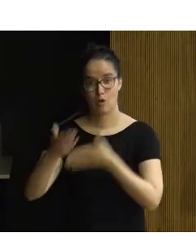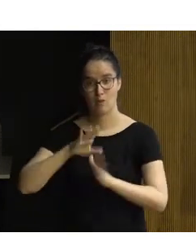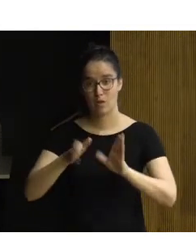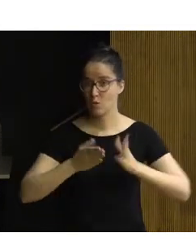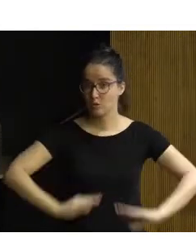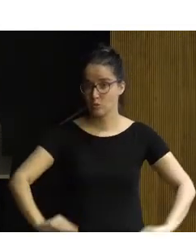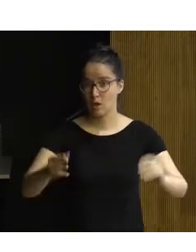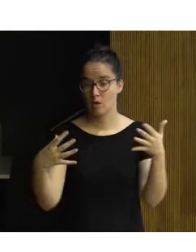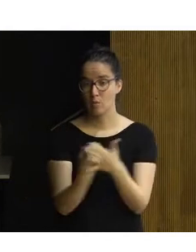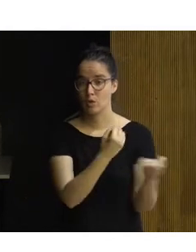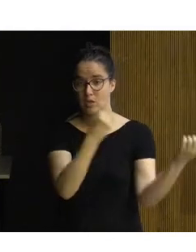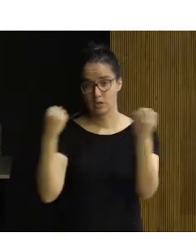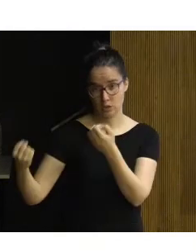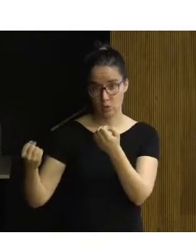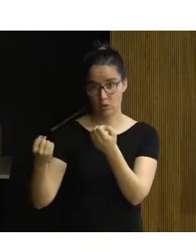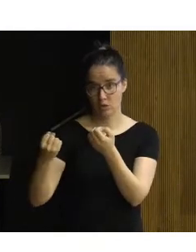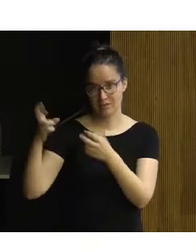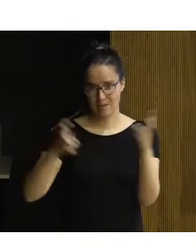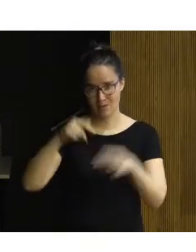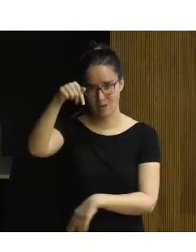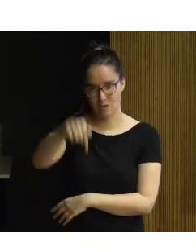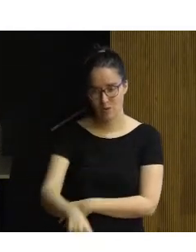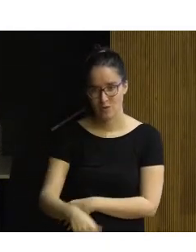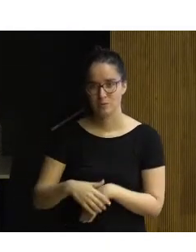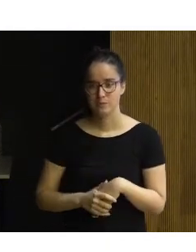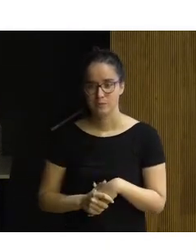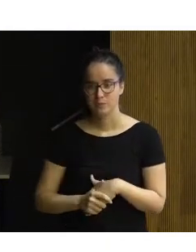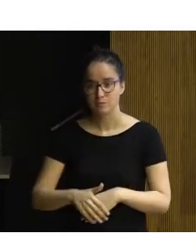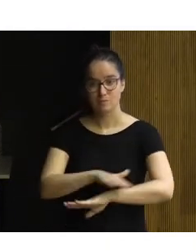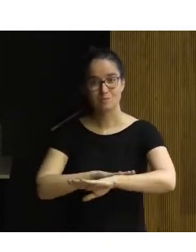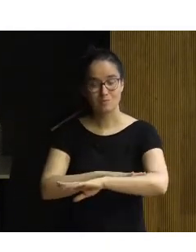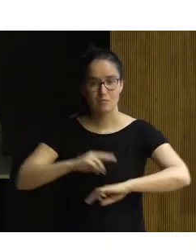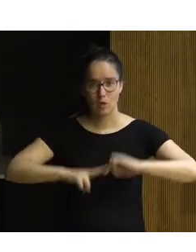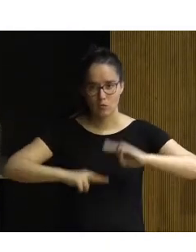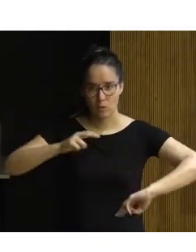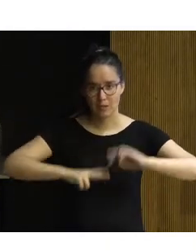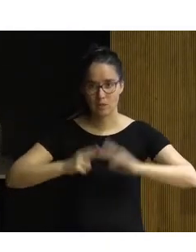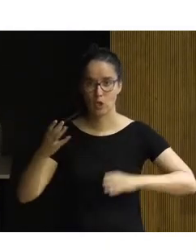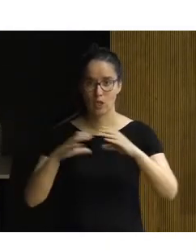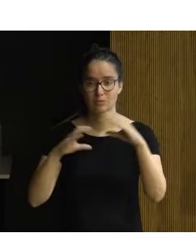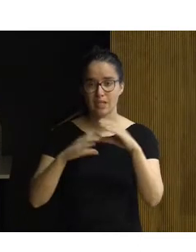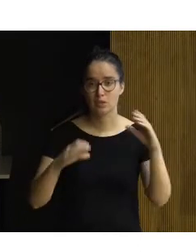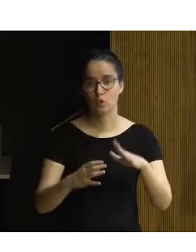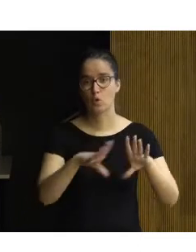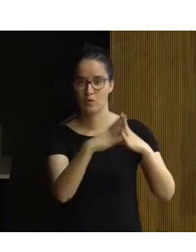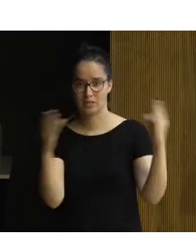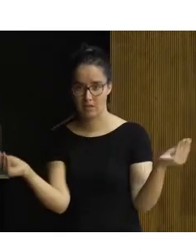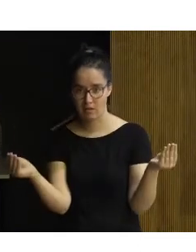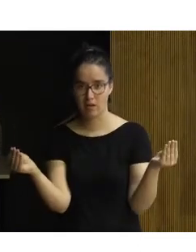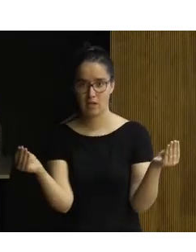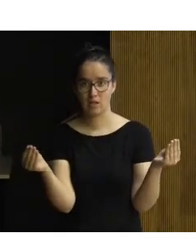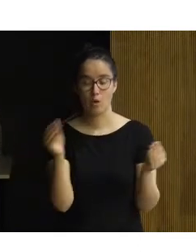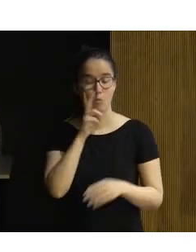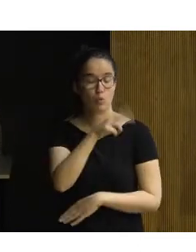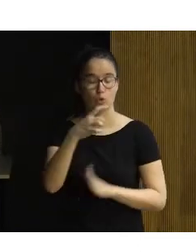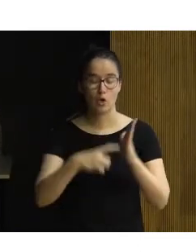equipo, a todas las instituciones que aquí se encuentran, el Ministerio de Fomento, el INSERSO, las universidades, el